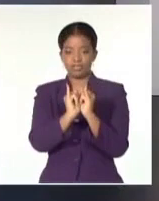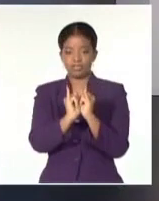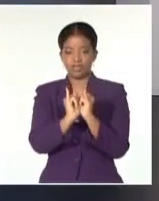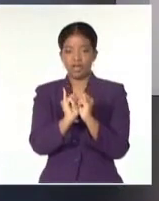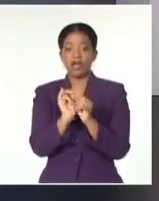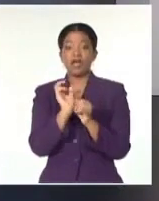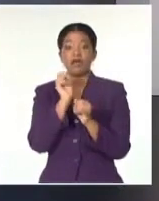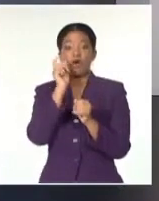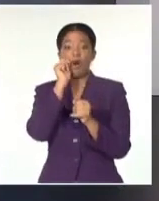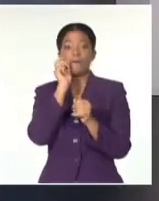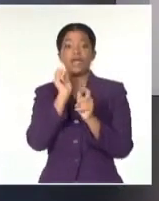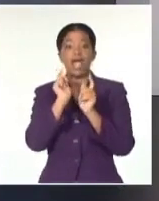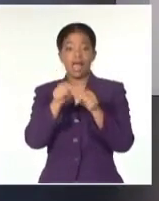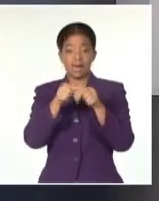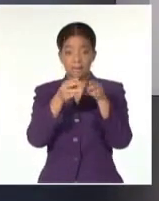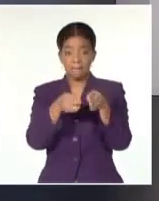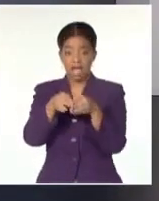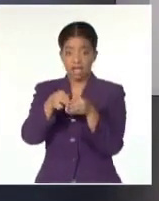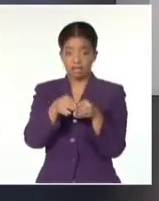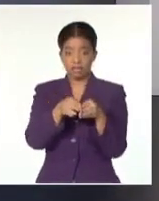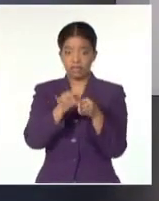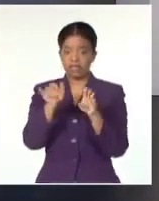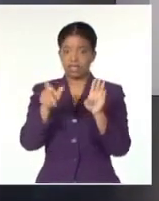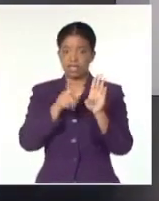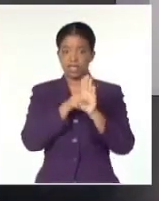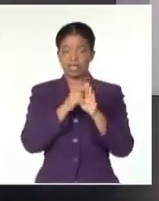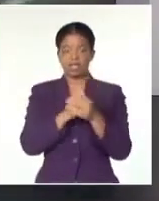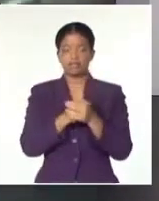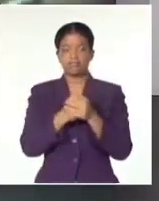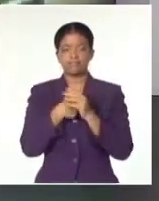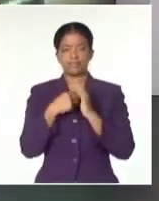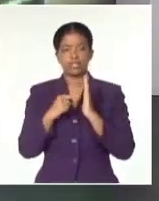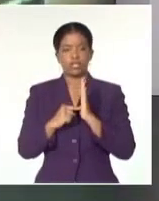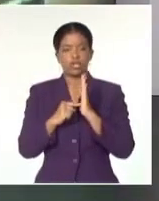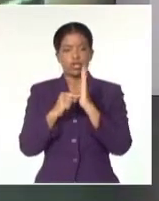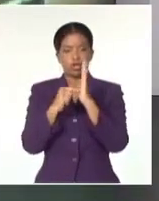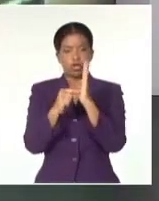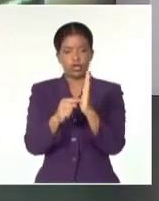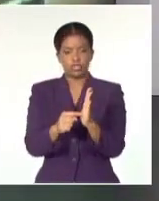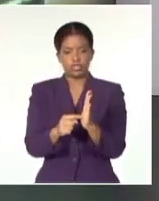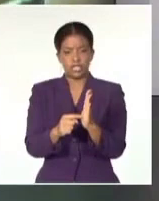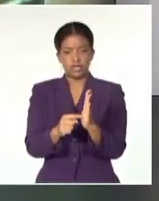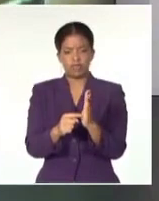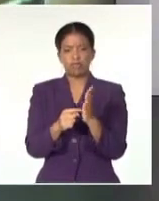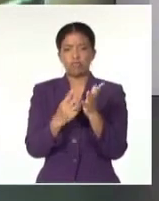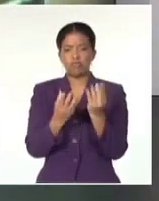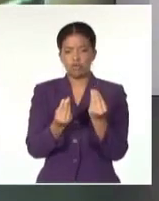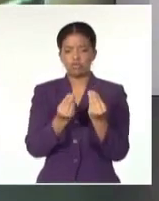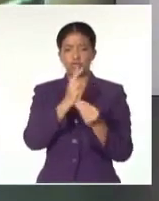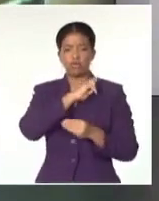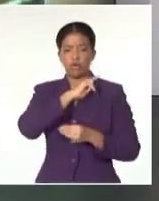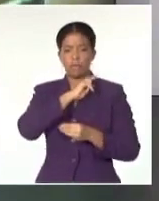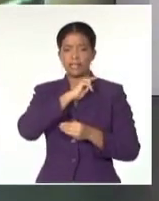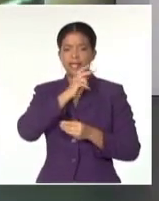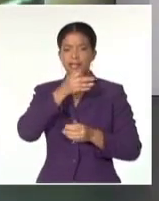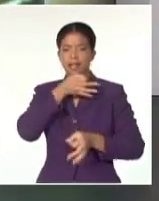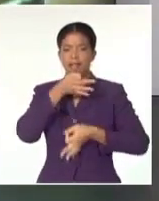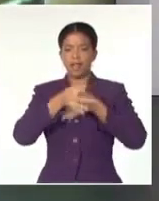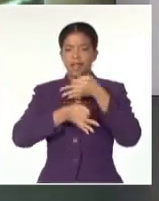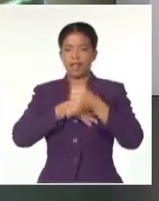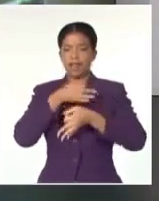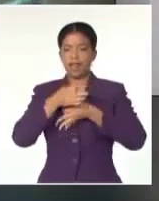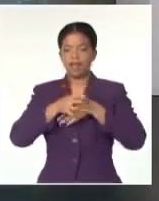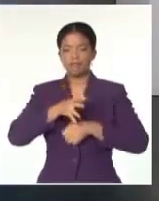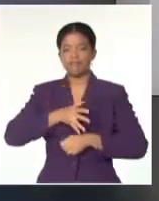esa entrada ilegal al territorio norteamericano. Yo les recomiendo las intervenciones, son varias, del comandante en jefe, en aquel momento, porque son